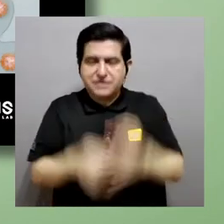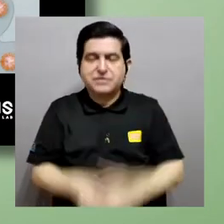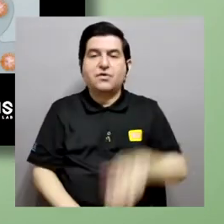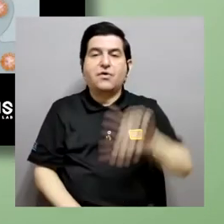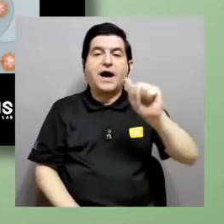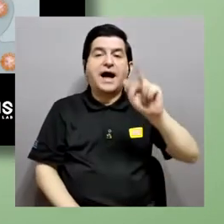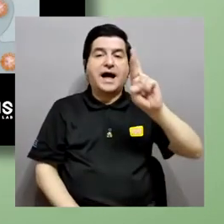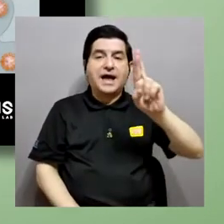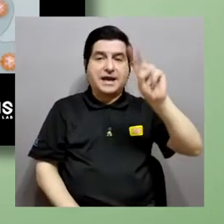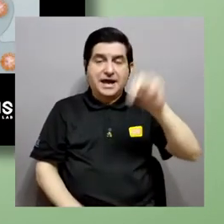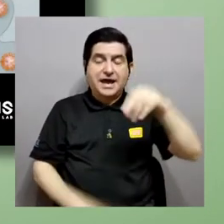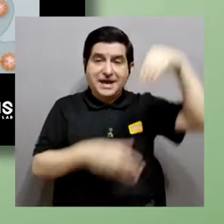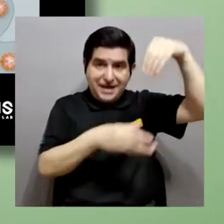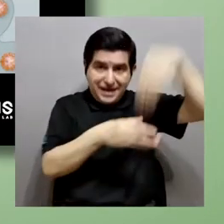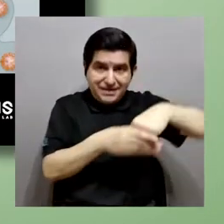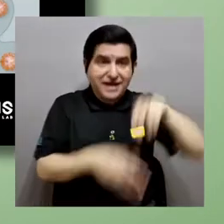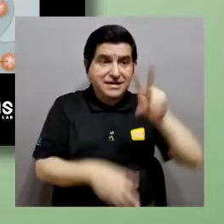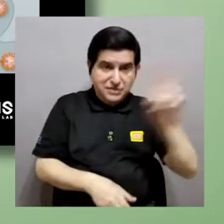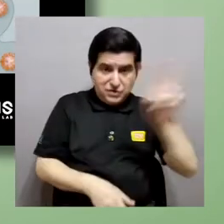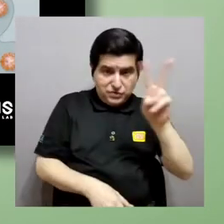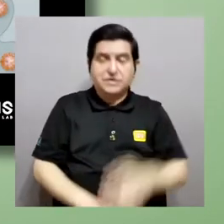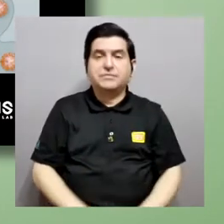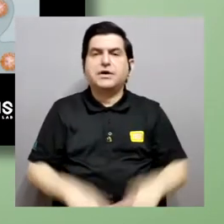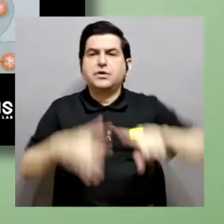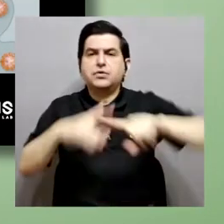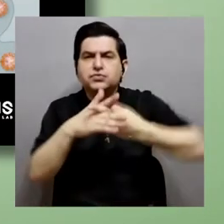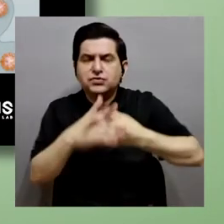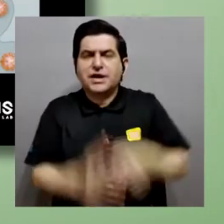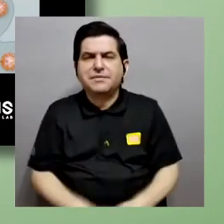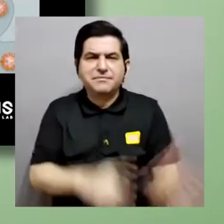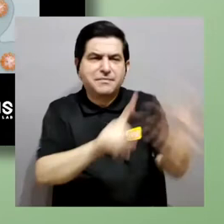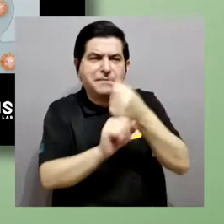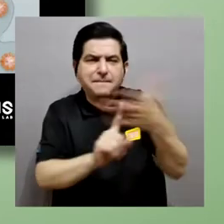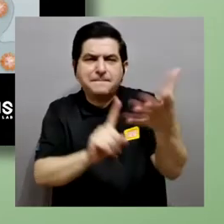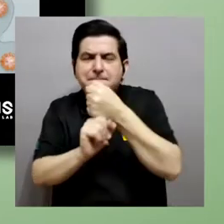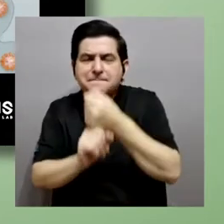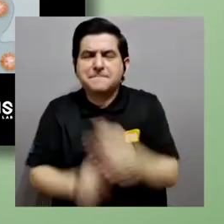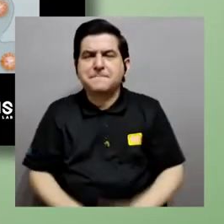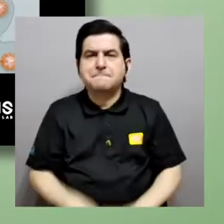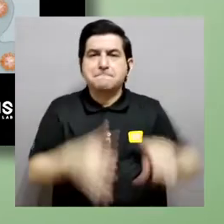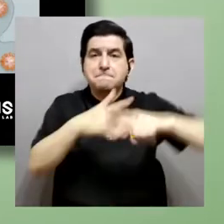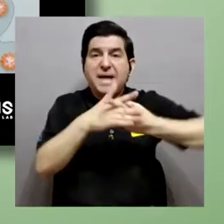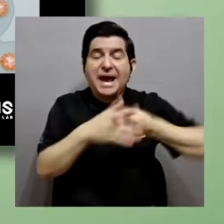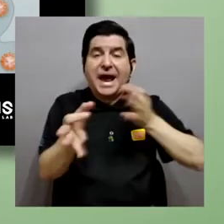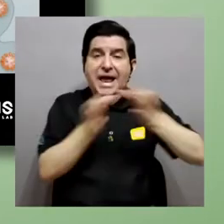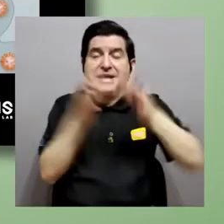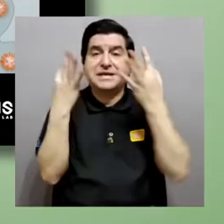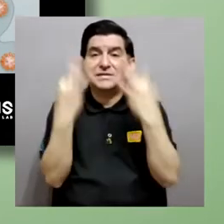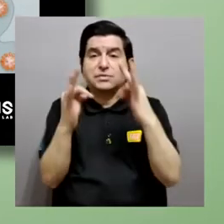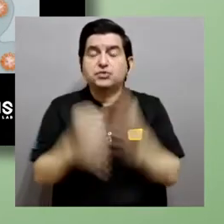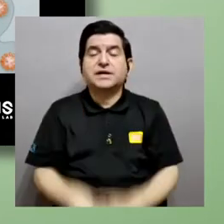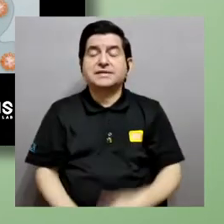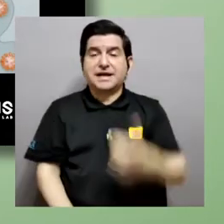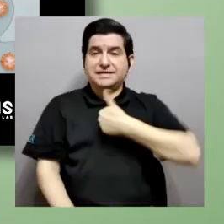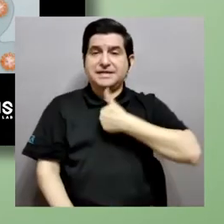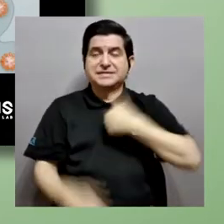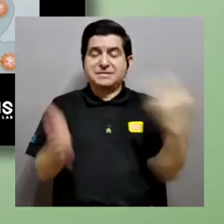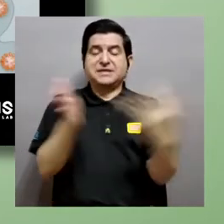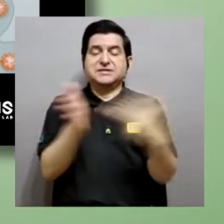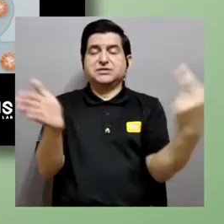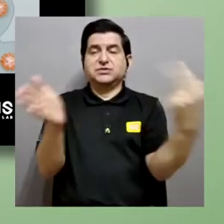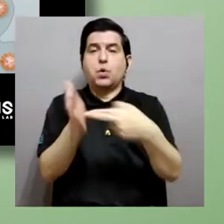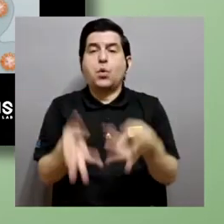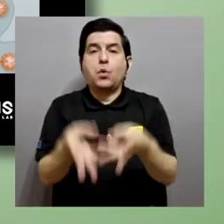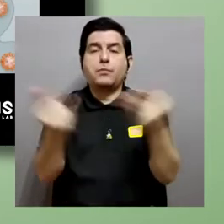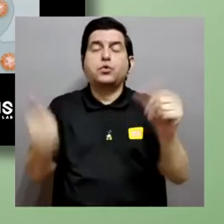virus, empieza a secuestrar los mecanismos dentro de la célula para tratar de replicarse. Es decir, producir otras